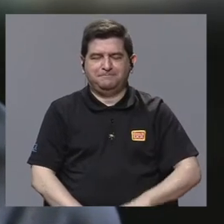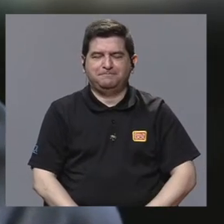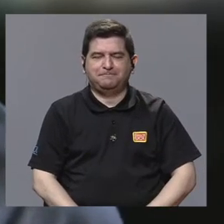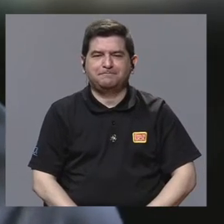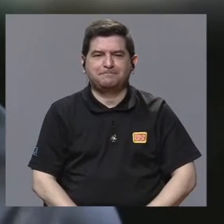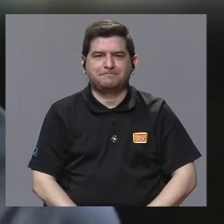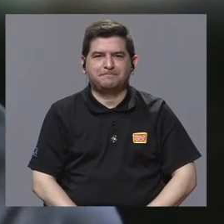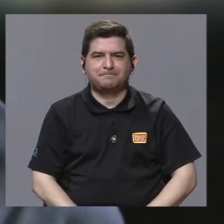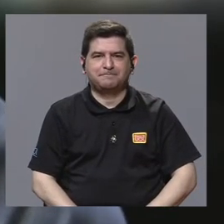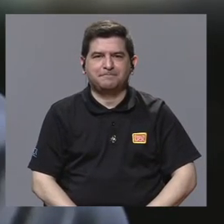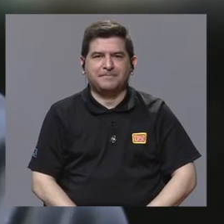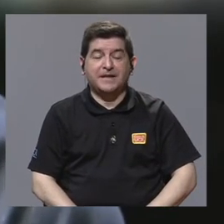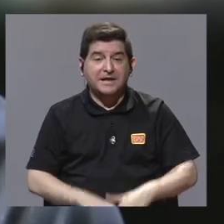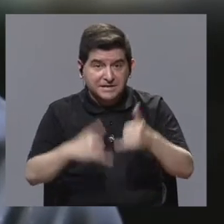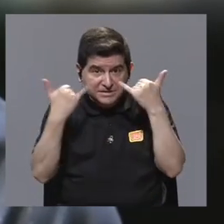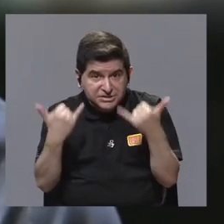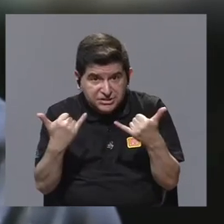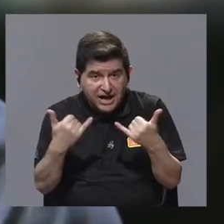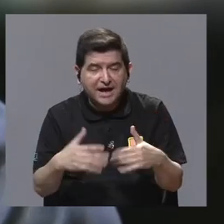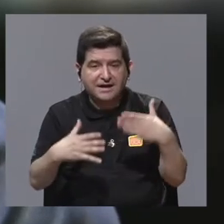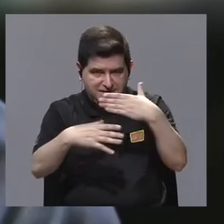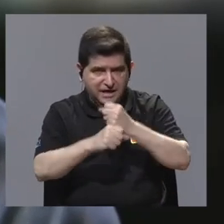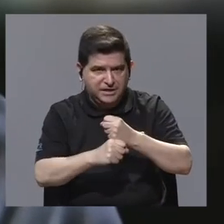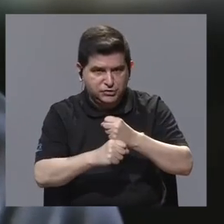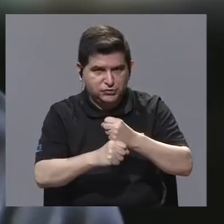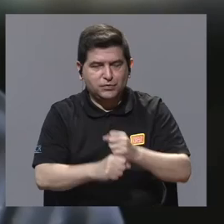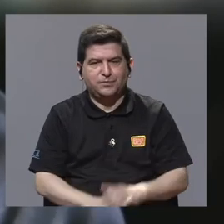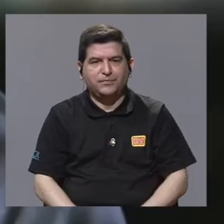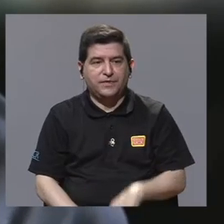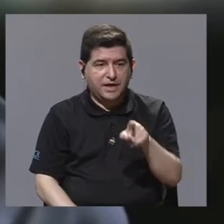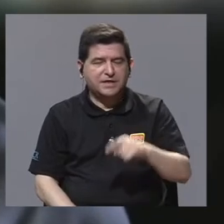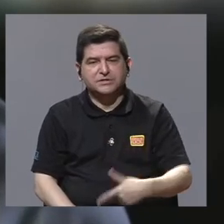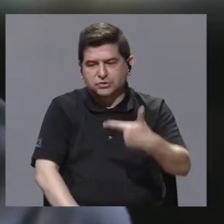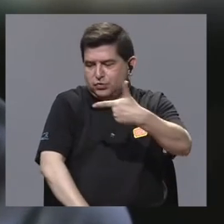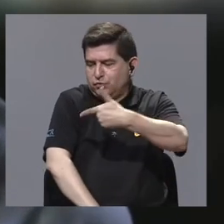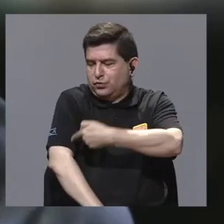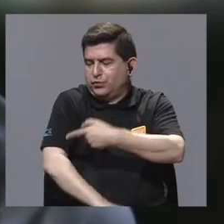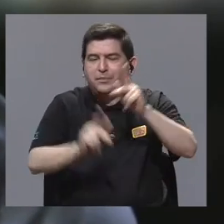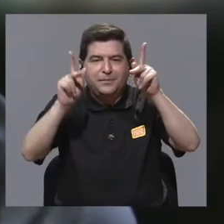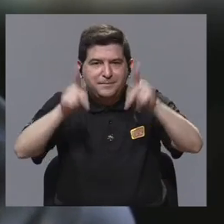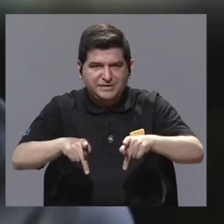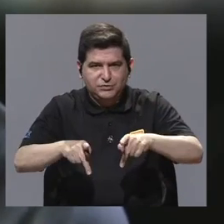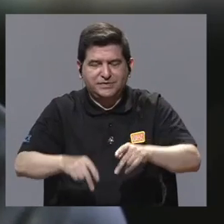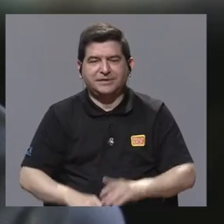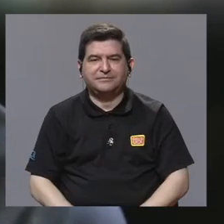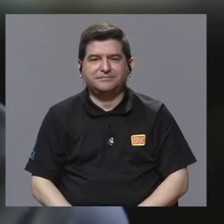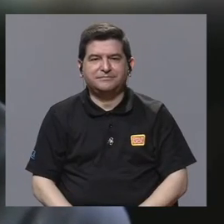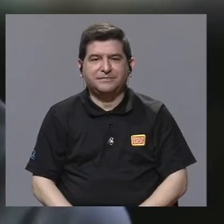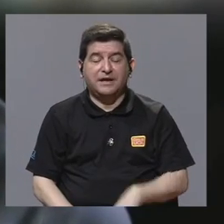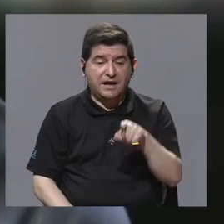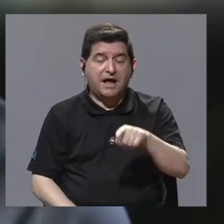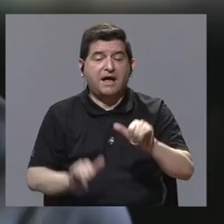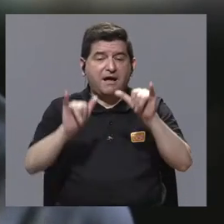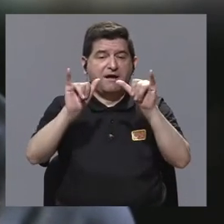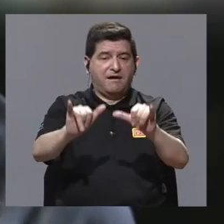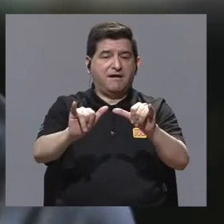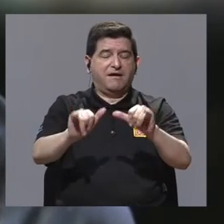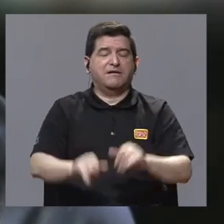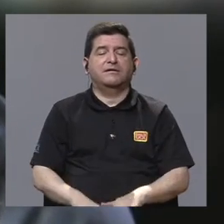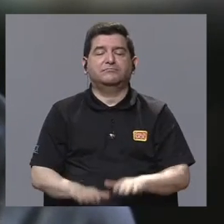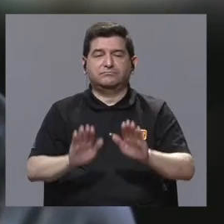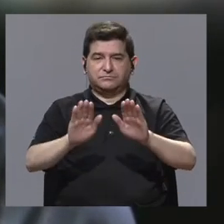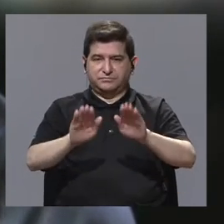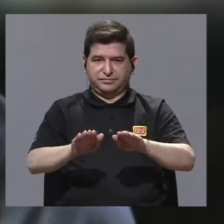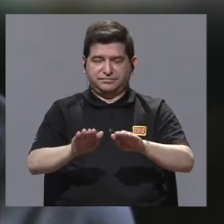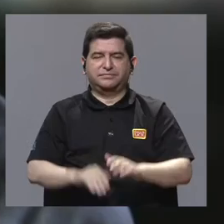conoce como FDG. Una vez que ya está fabricado, se inyecta al paciente, se deja al